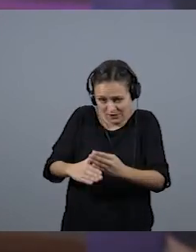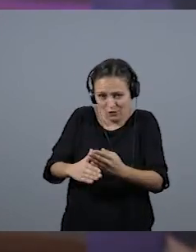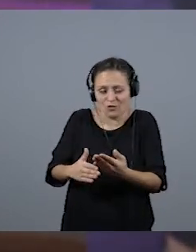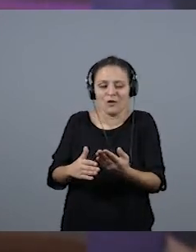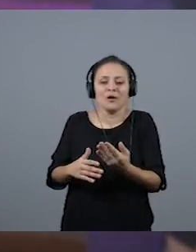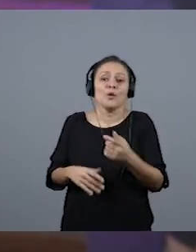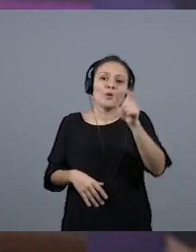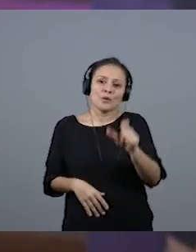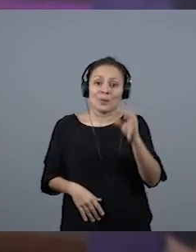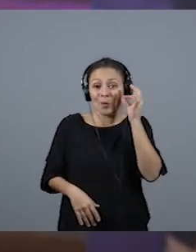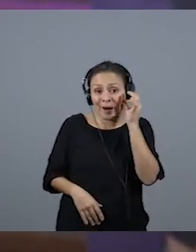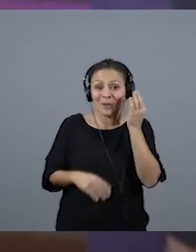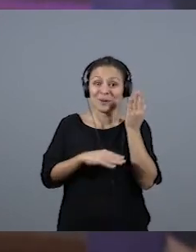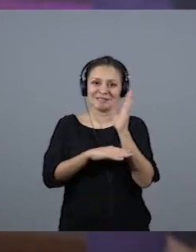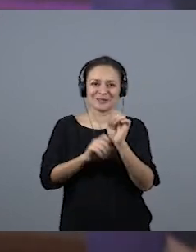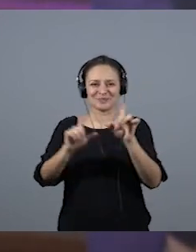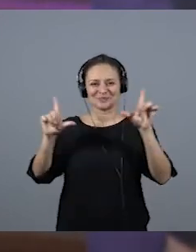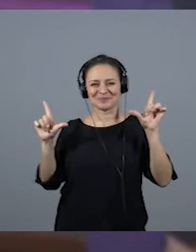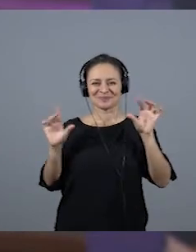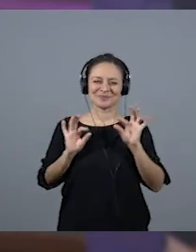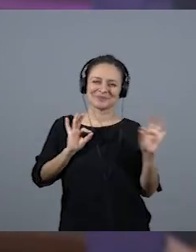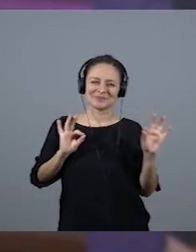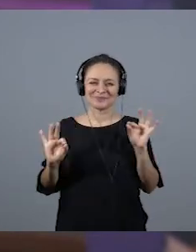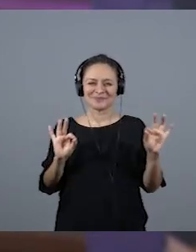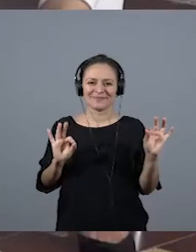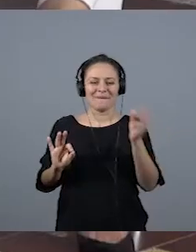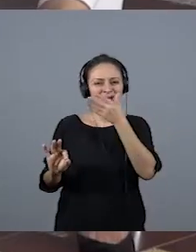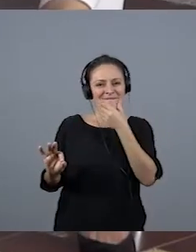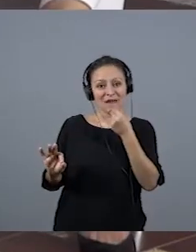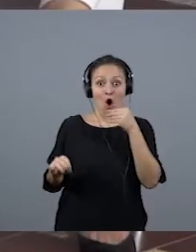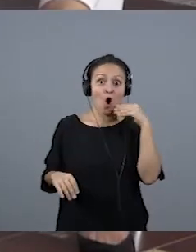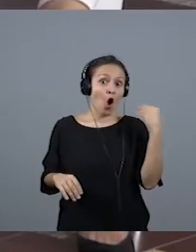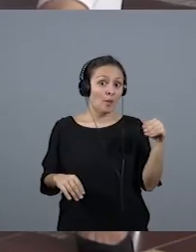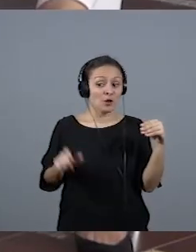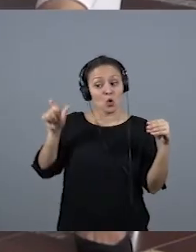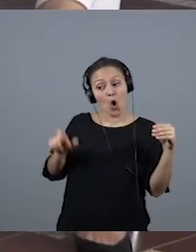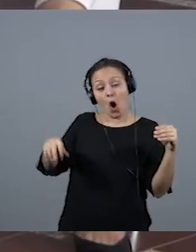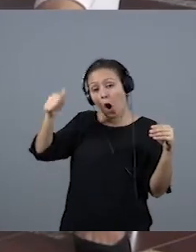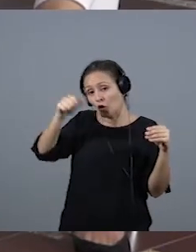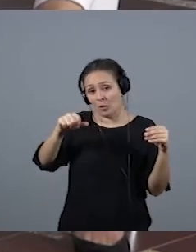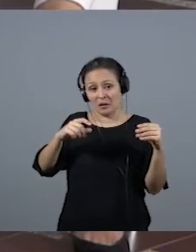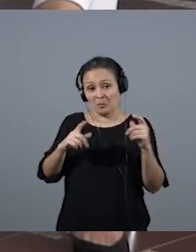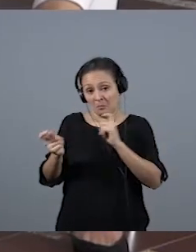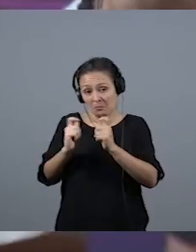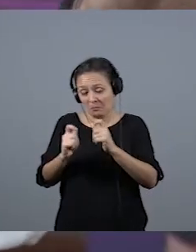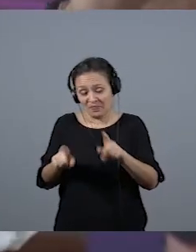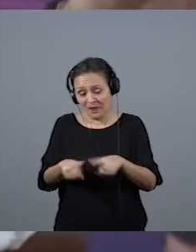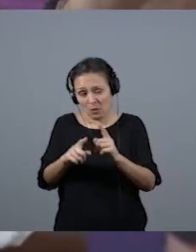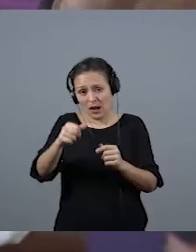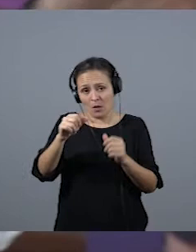presentadora tiene que estar bellísima, mona, jovencísima. Un señor presentador puede estar calvo, gord... No pasa nada.